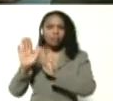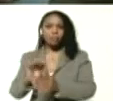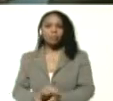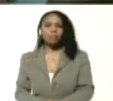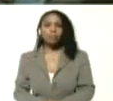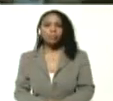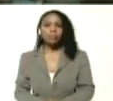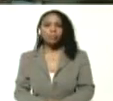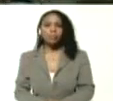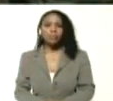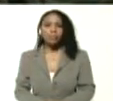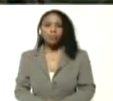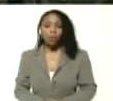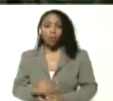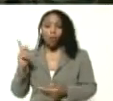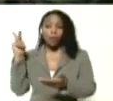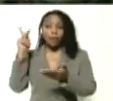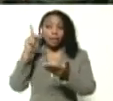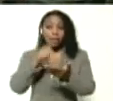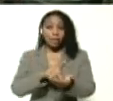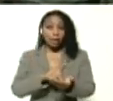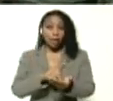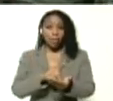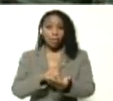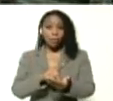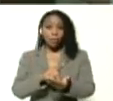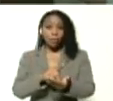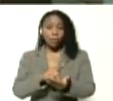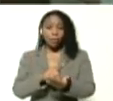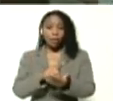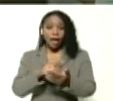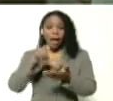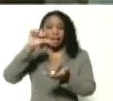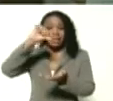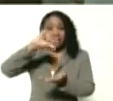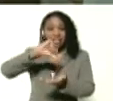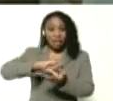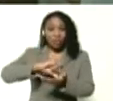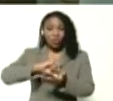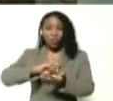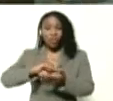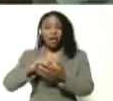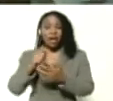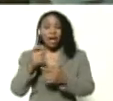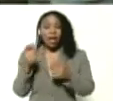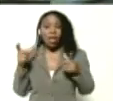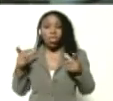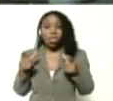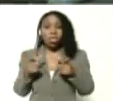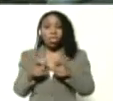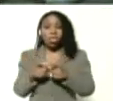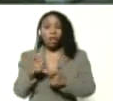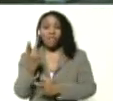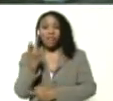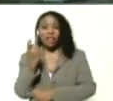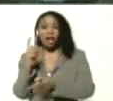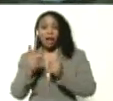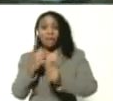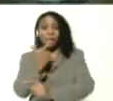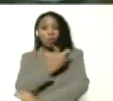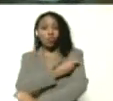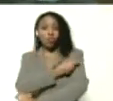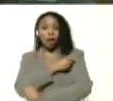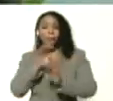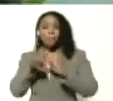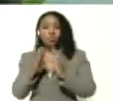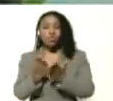Con lo que ha ido llegando, en medio de la escasez de vacunas mundial, hemos priorizado correctamente,